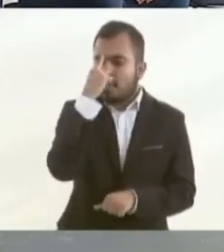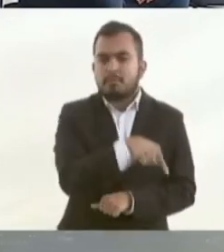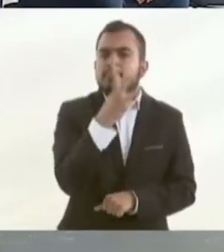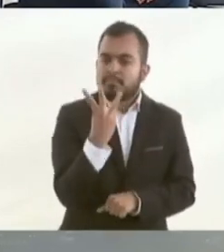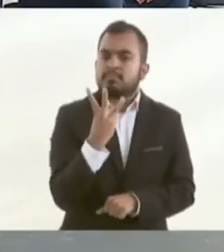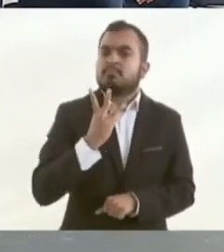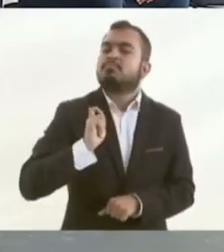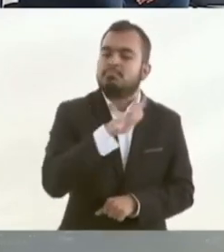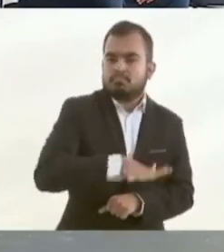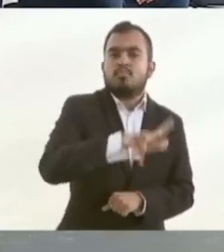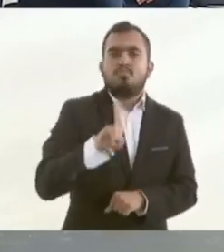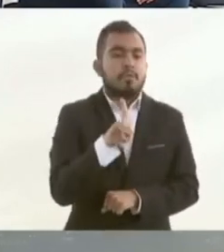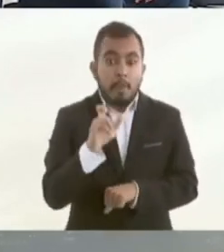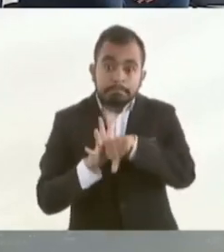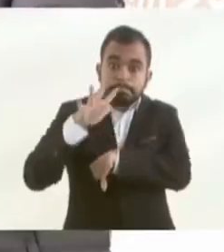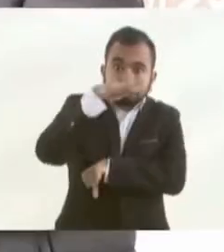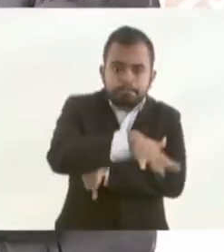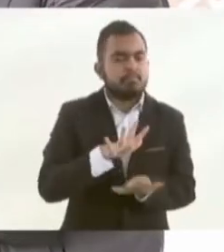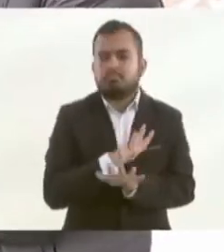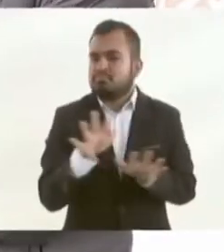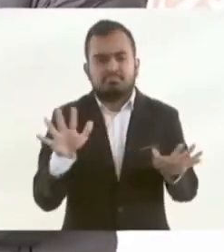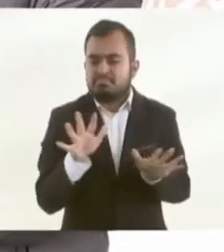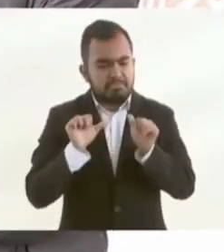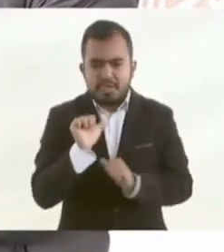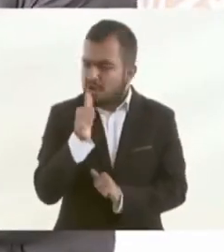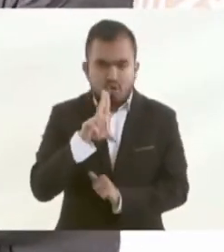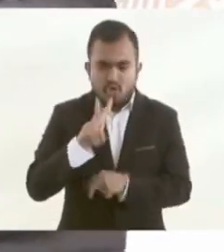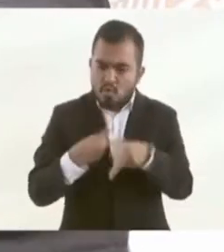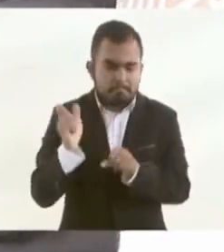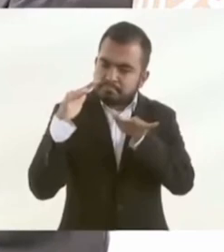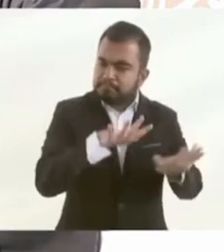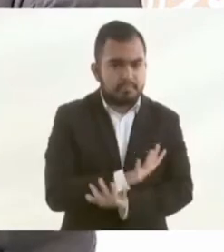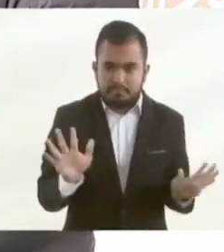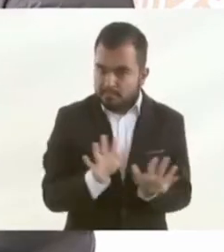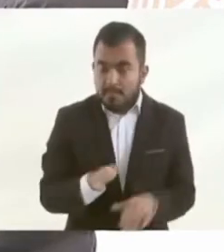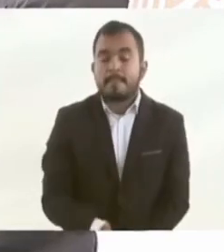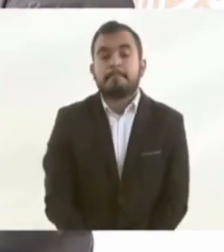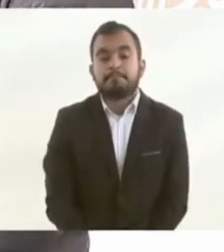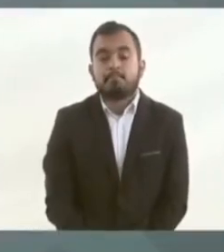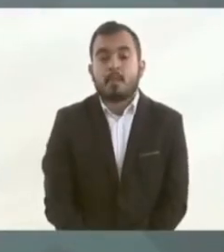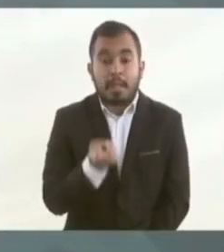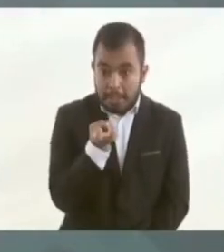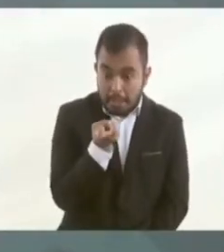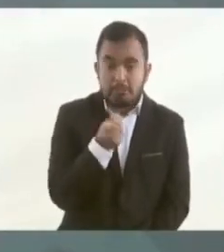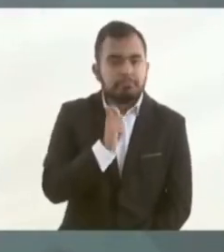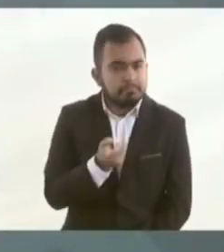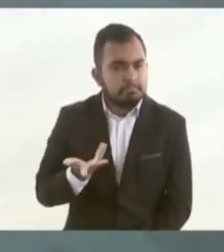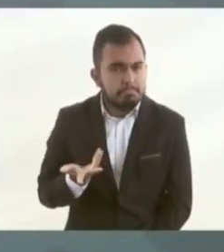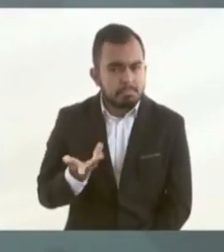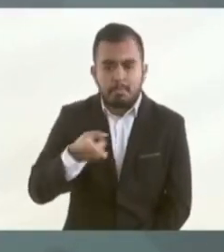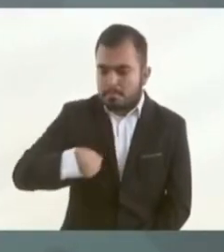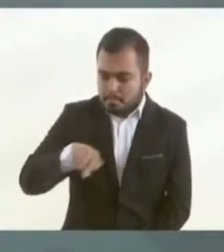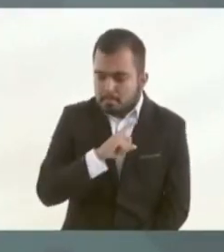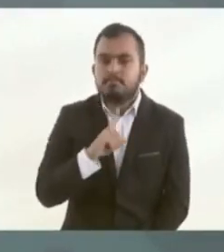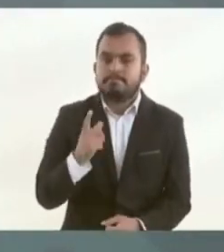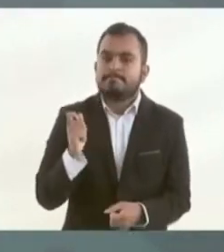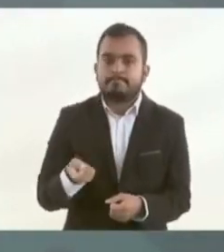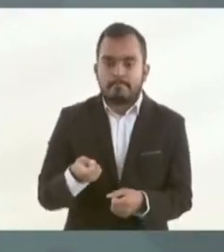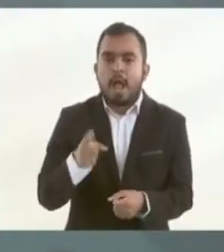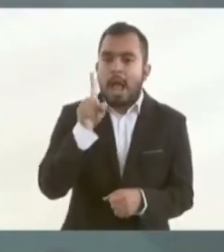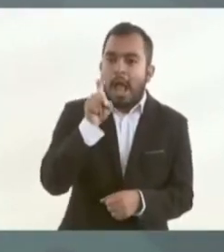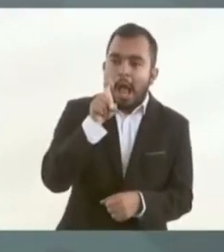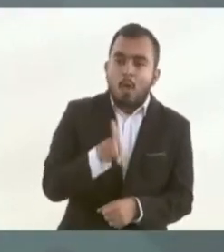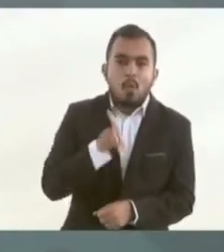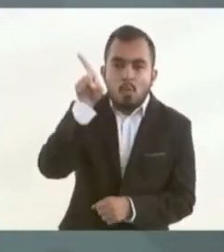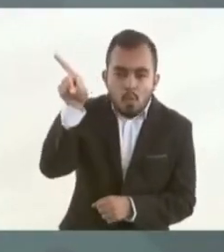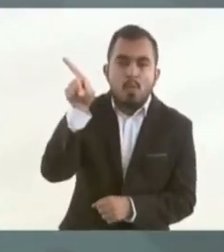a inundar. De esta manera se lograría resolver el problema de abasto